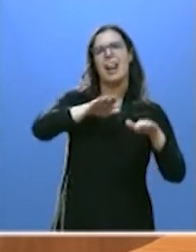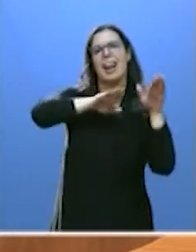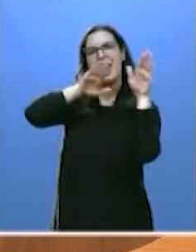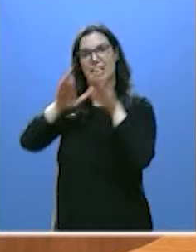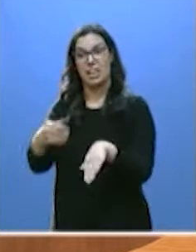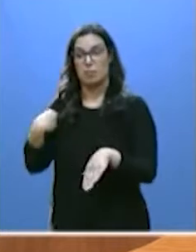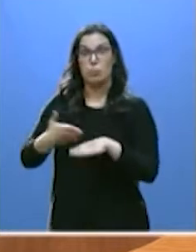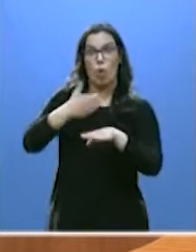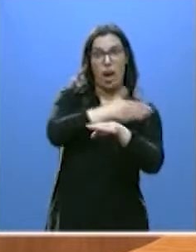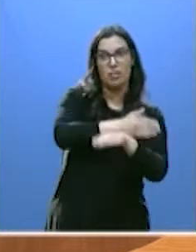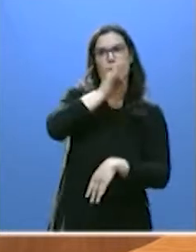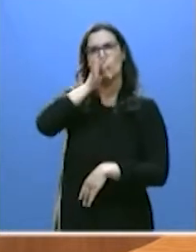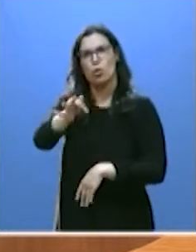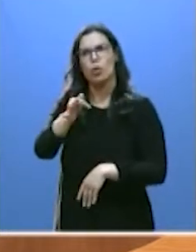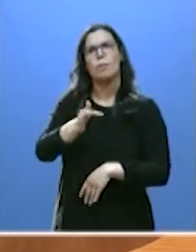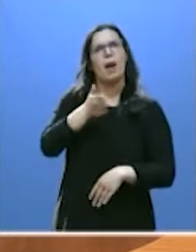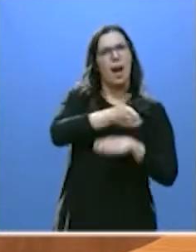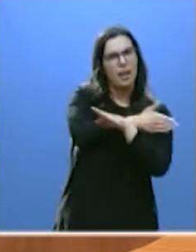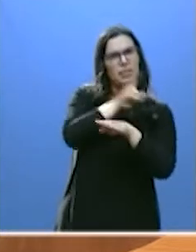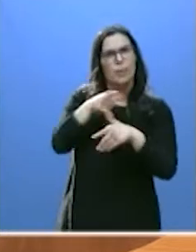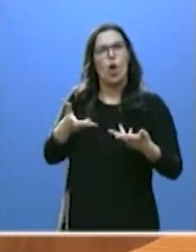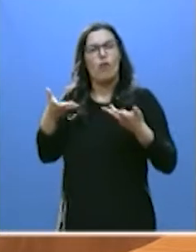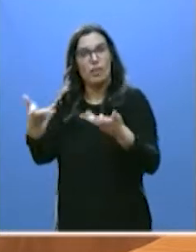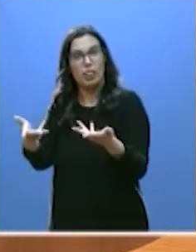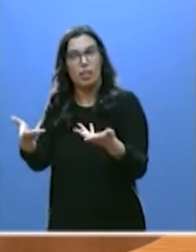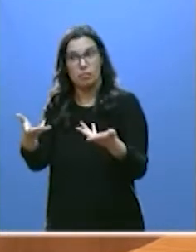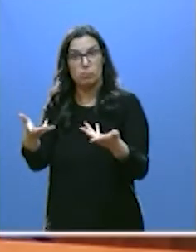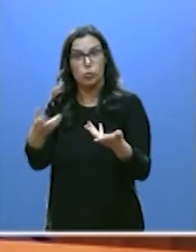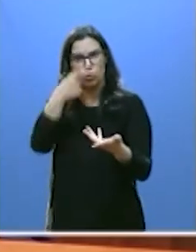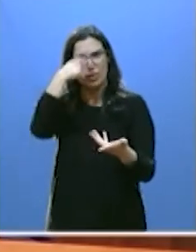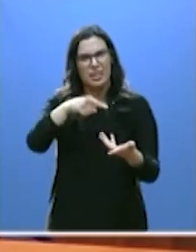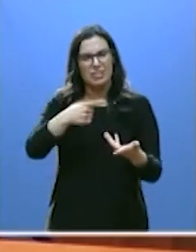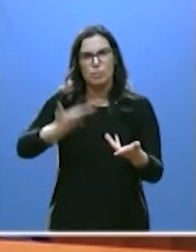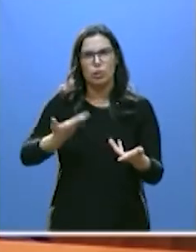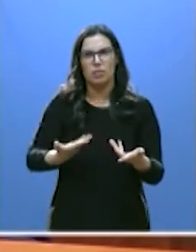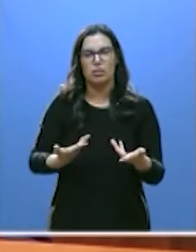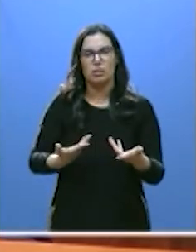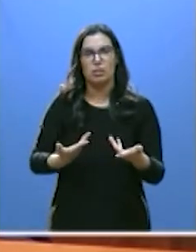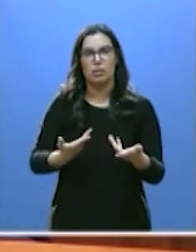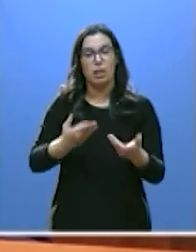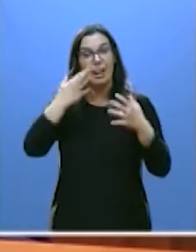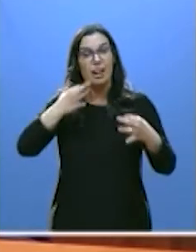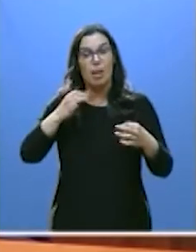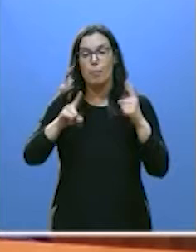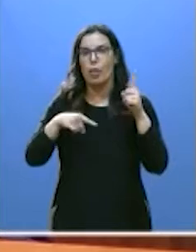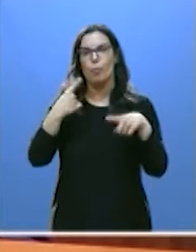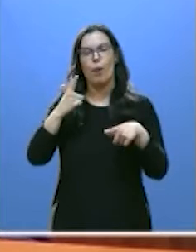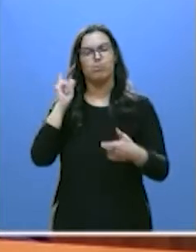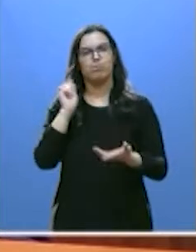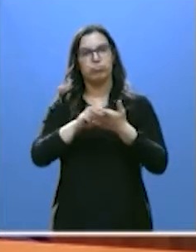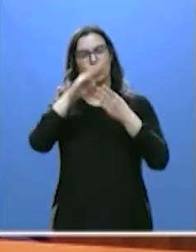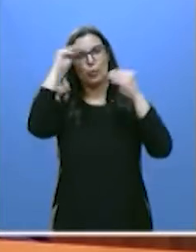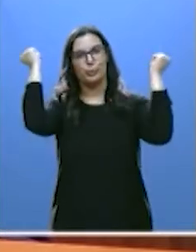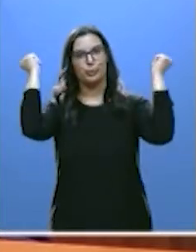prometió y ofreció en esta Cámara. Esa es la realidad. Pero pronto se le olvidó a usted, señoría.